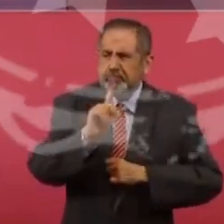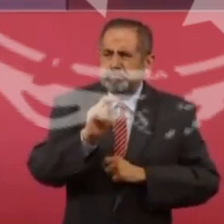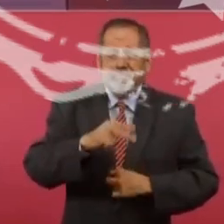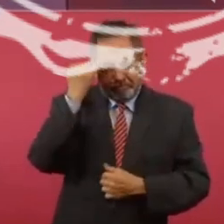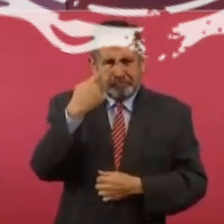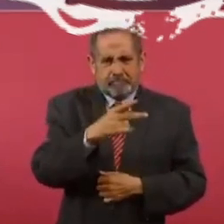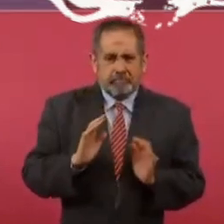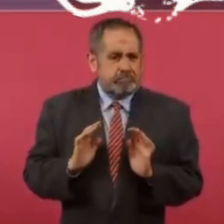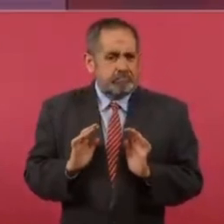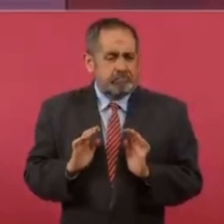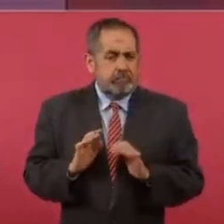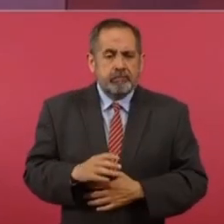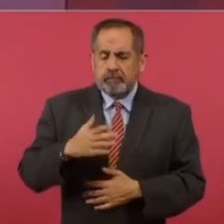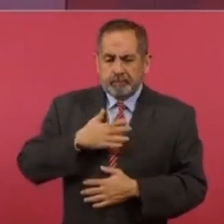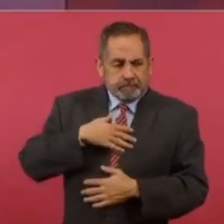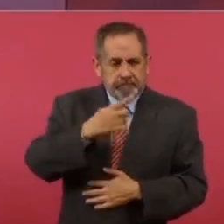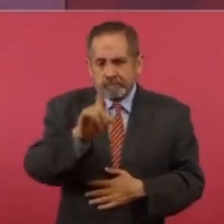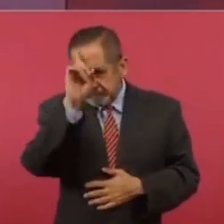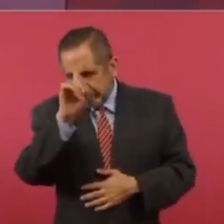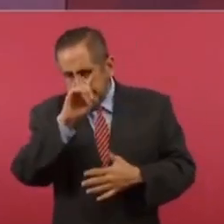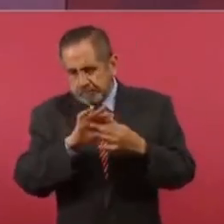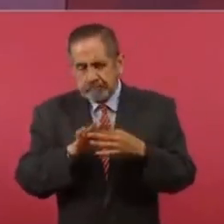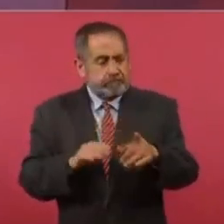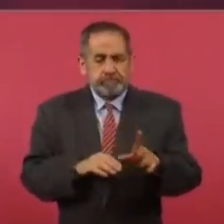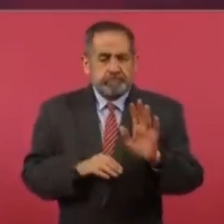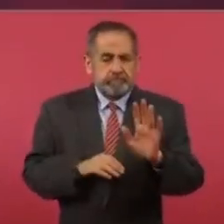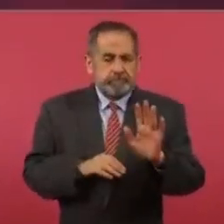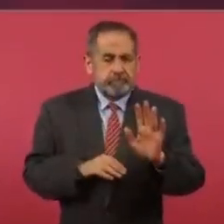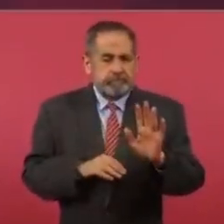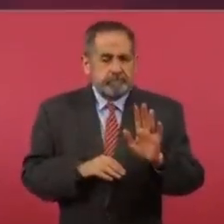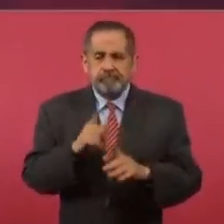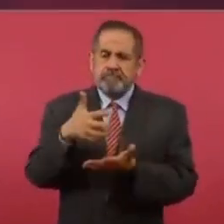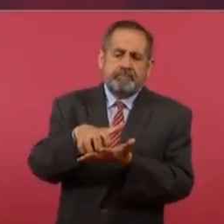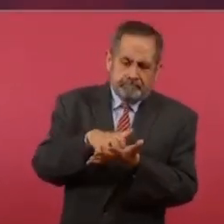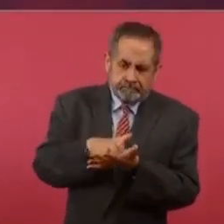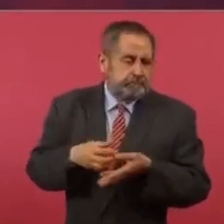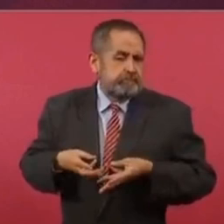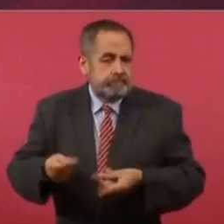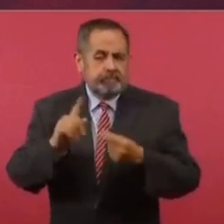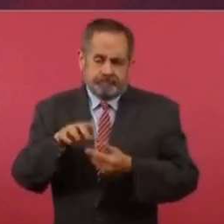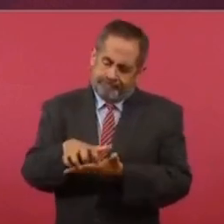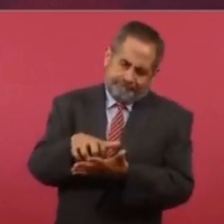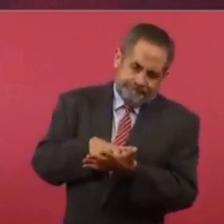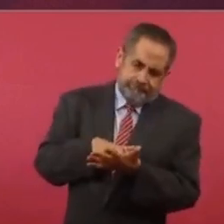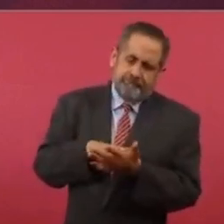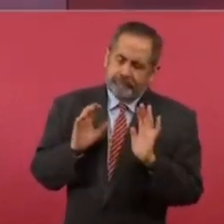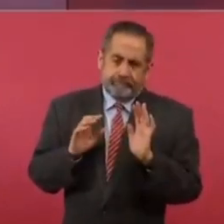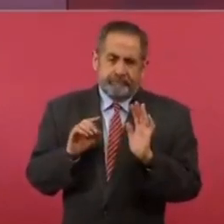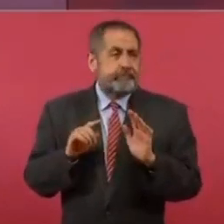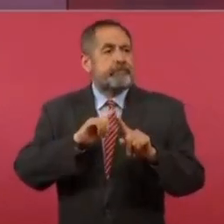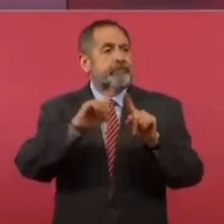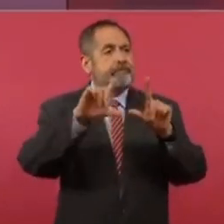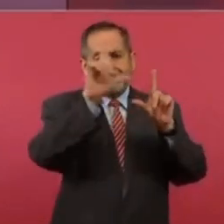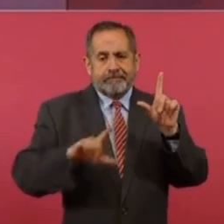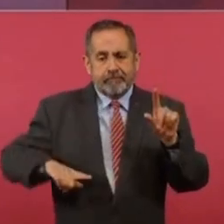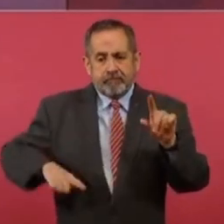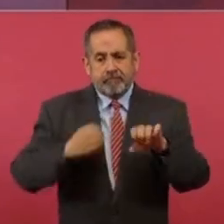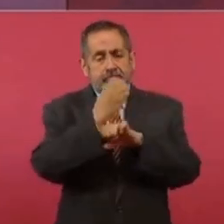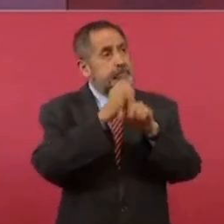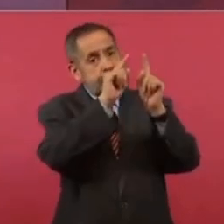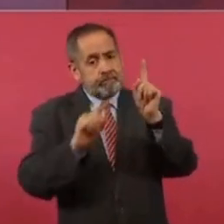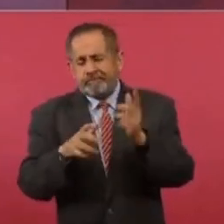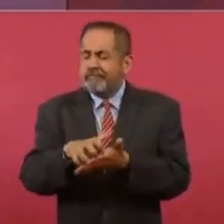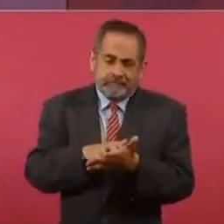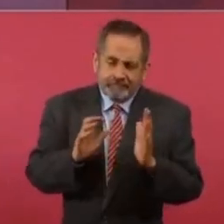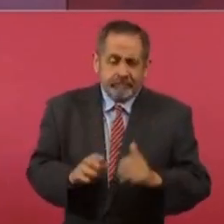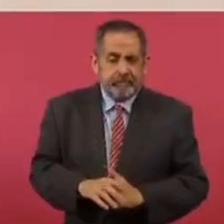Y lo que nosotros estamos recomendando es que haya austeridad en todos los gobiernos. Ahí tengo